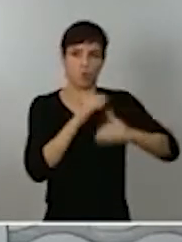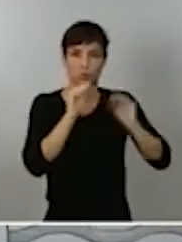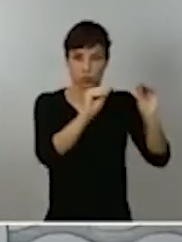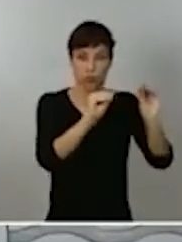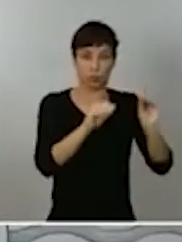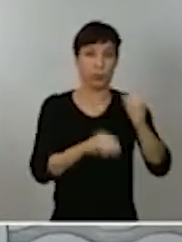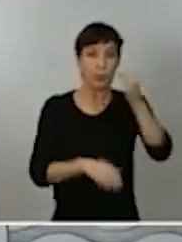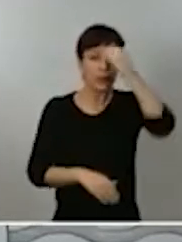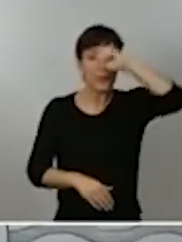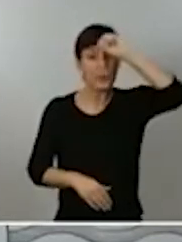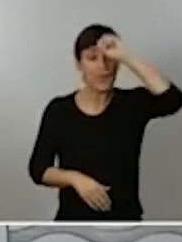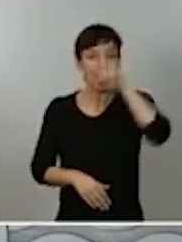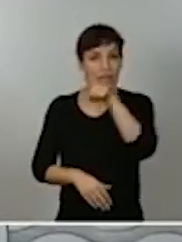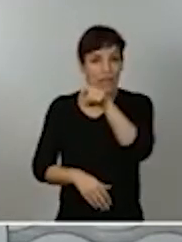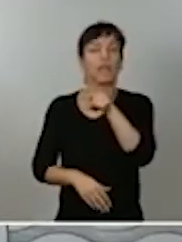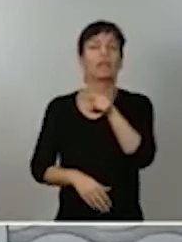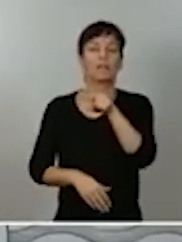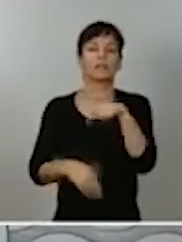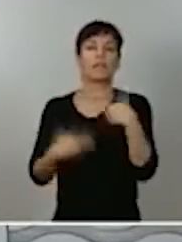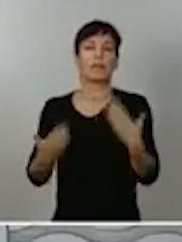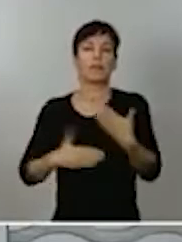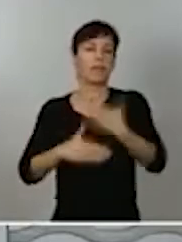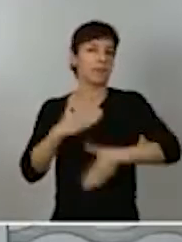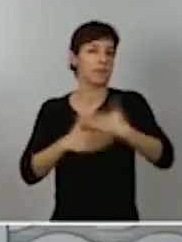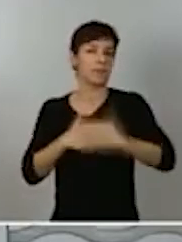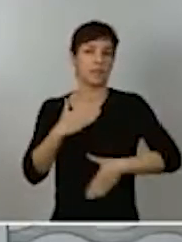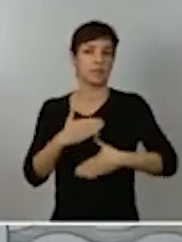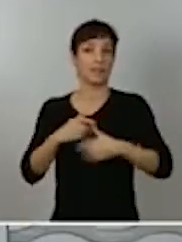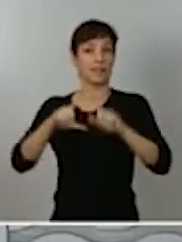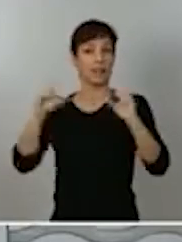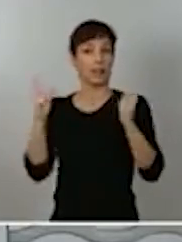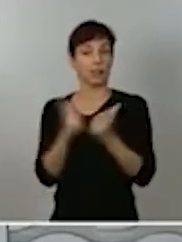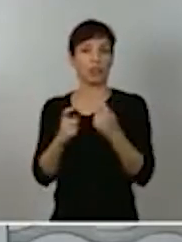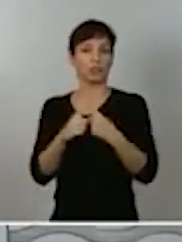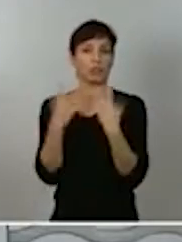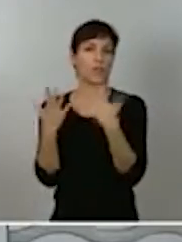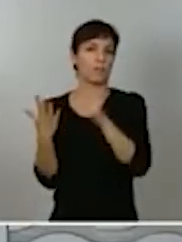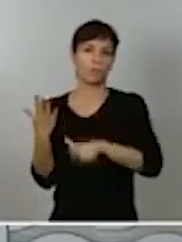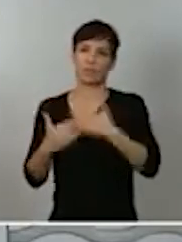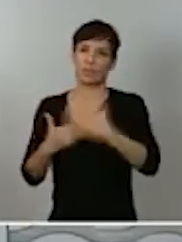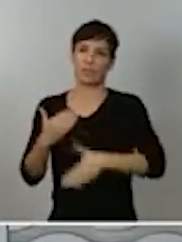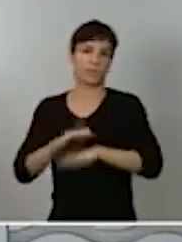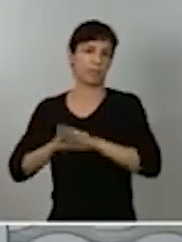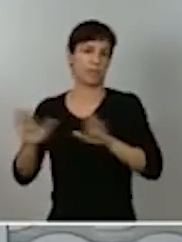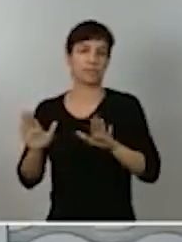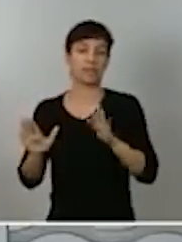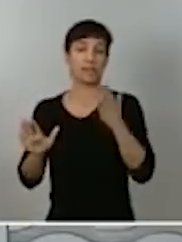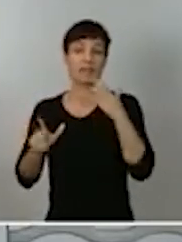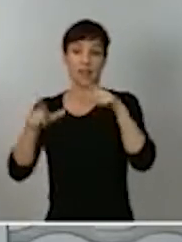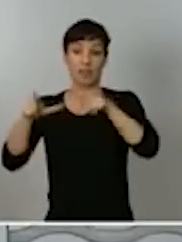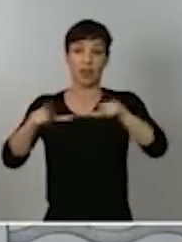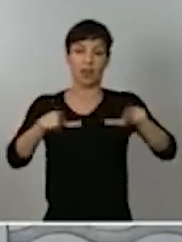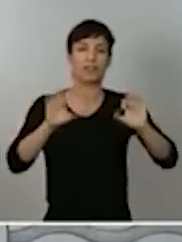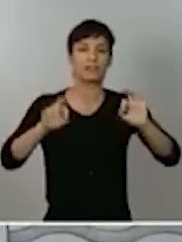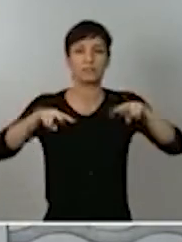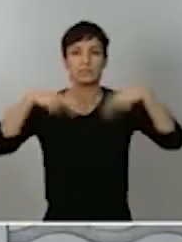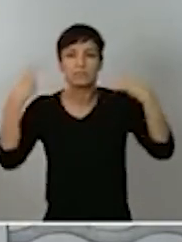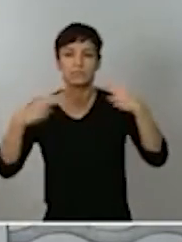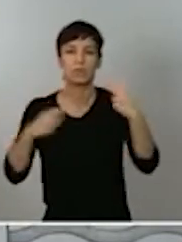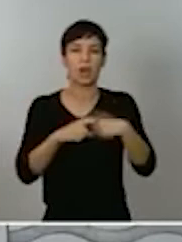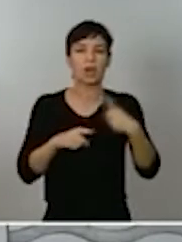también se ha puesto un límite de 10 personas para las reuniones y se ha fijado el cierre de establecimientos de hostelería a las 11 de la noche,